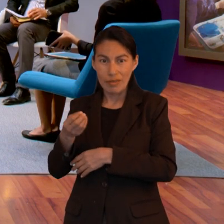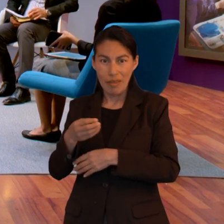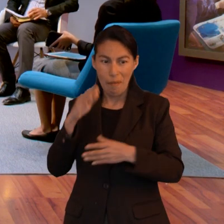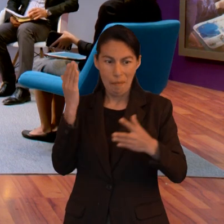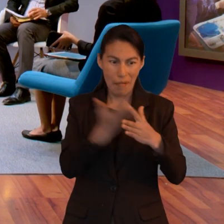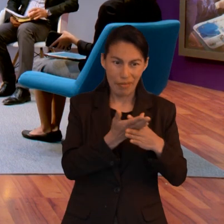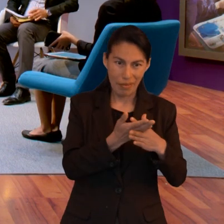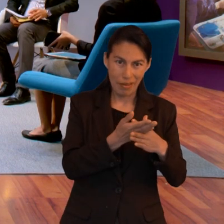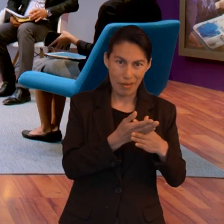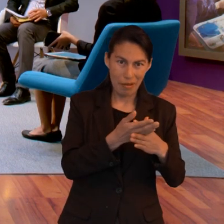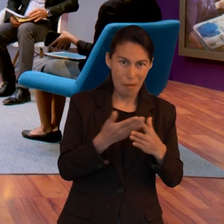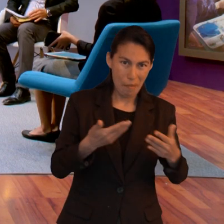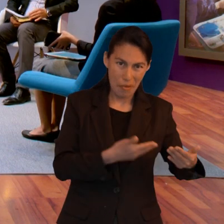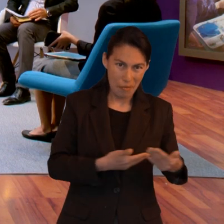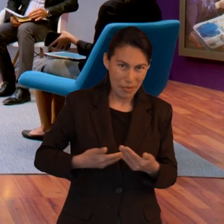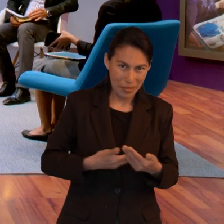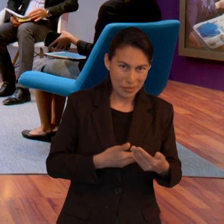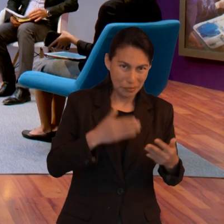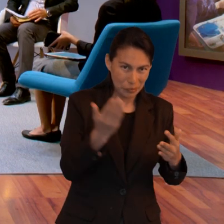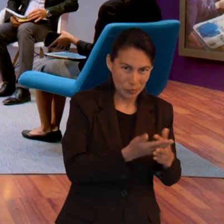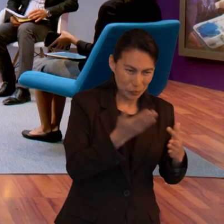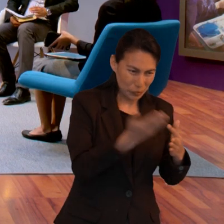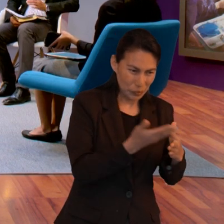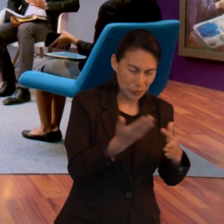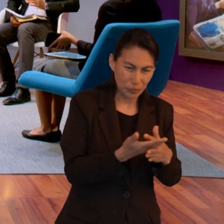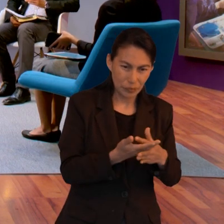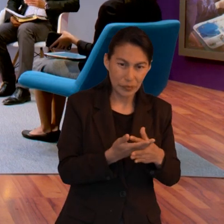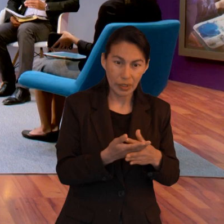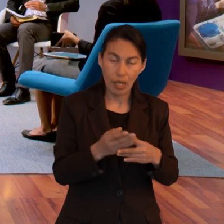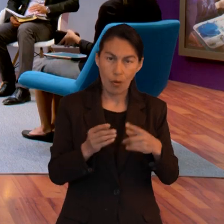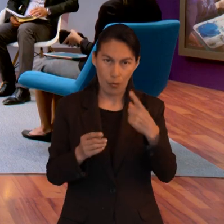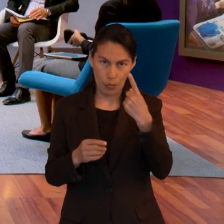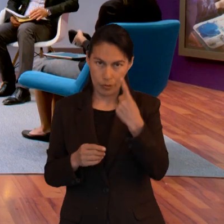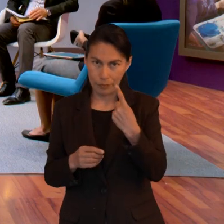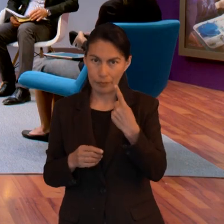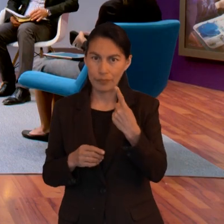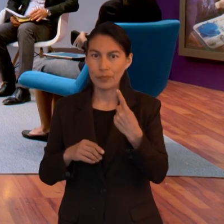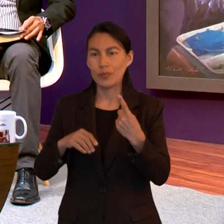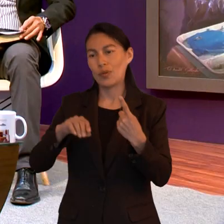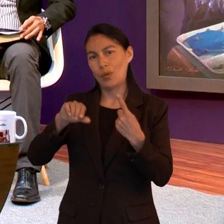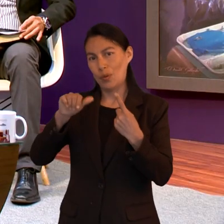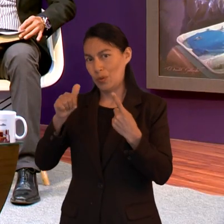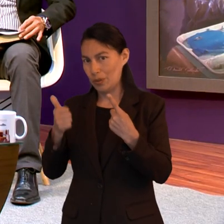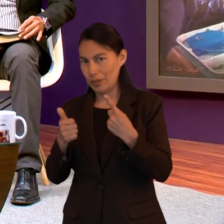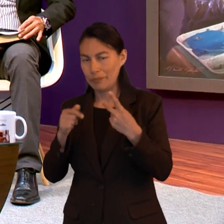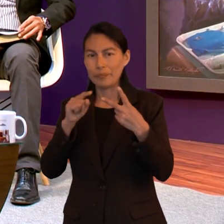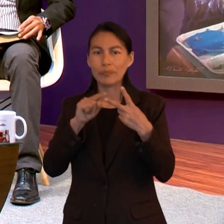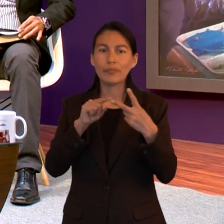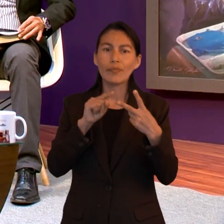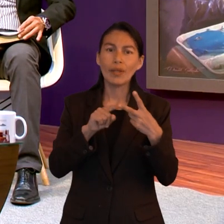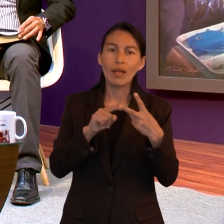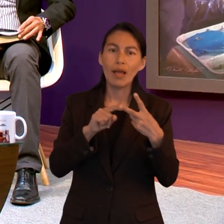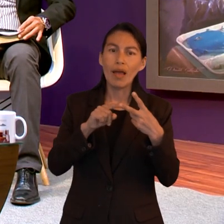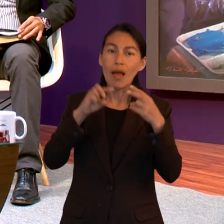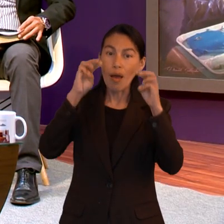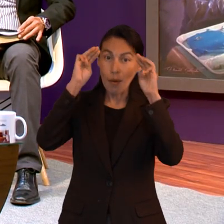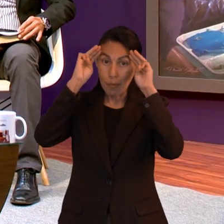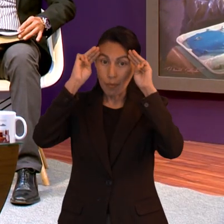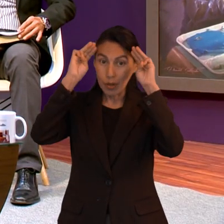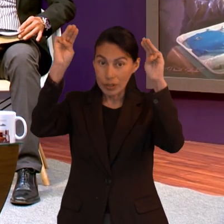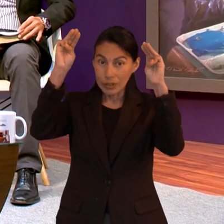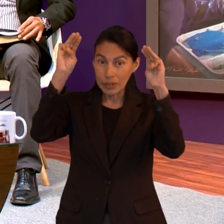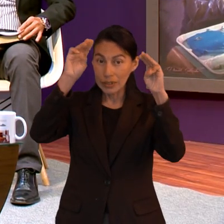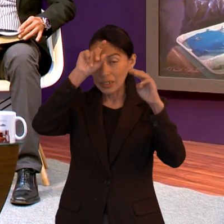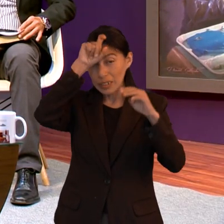escondieron a Moisés cuando era la orden ¿no? que debía de quitársele la vida a todos los niños a los recién